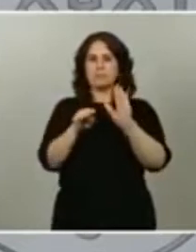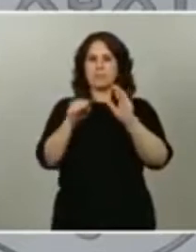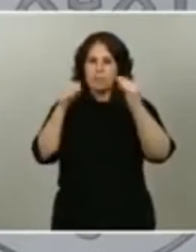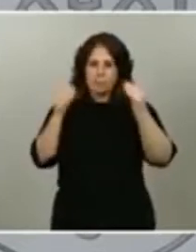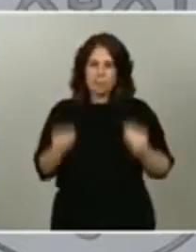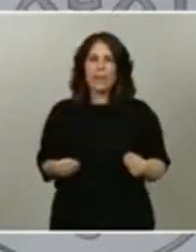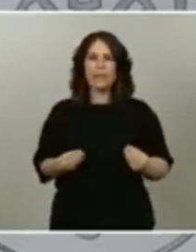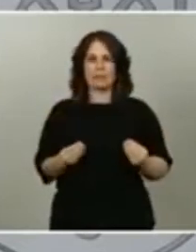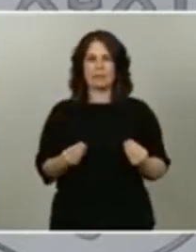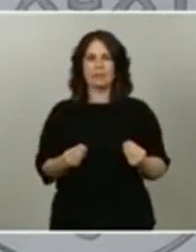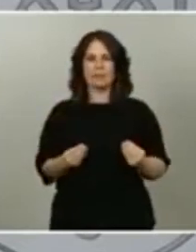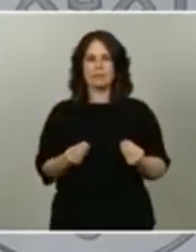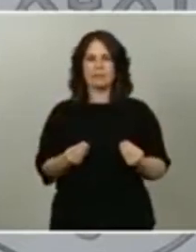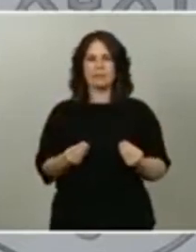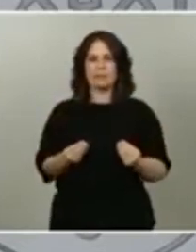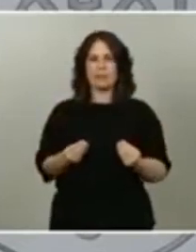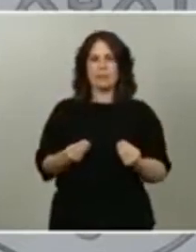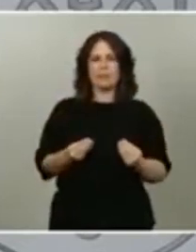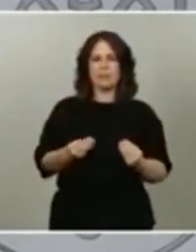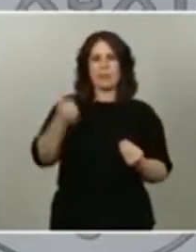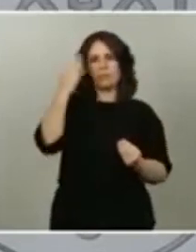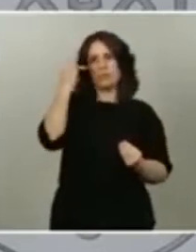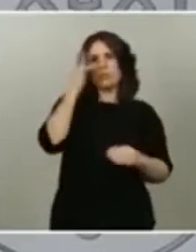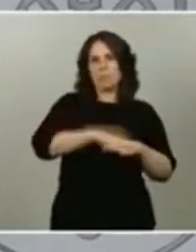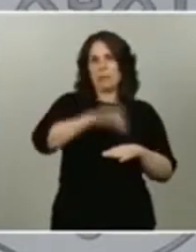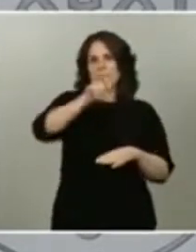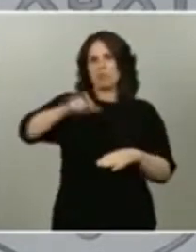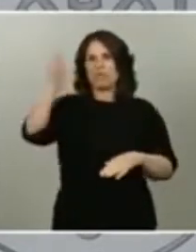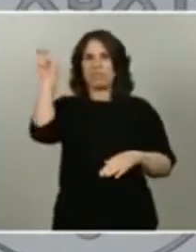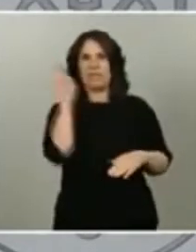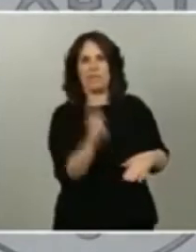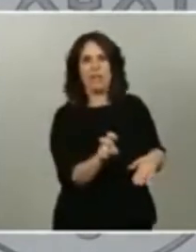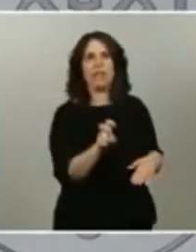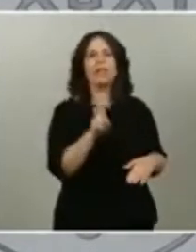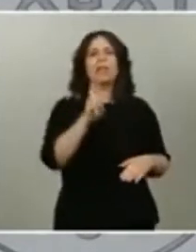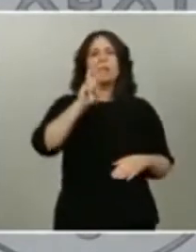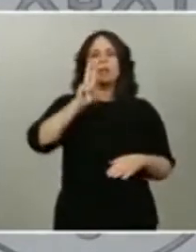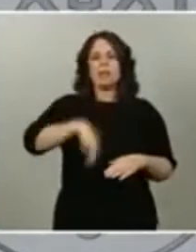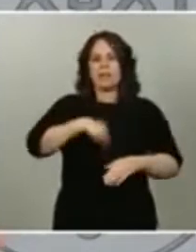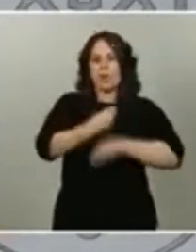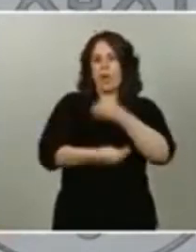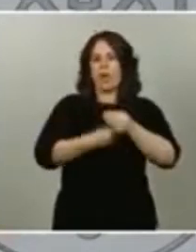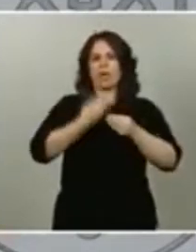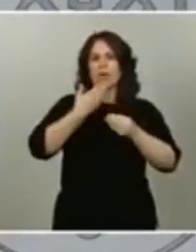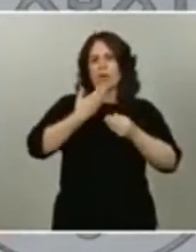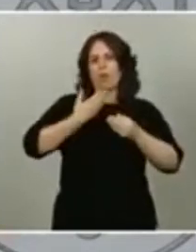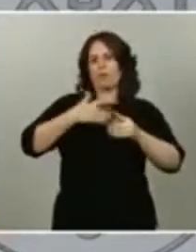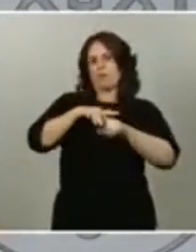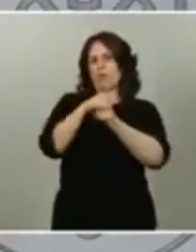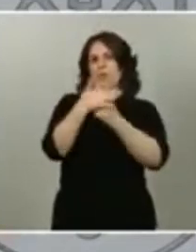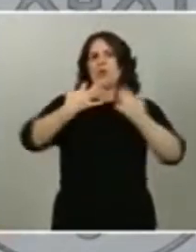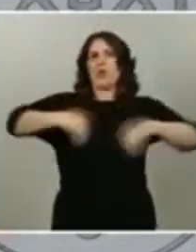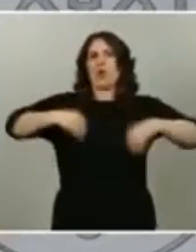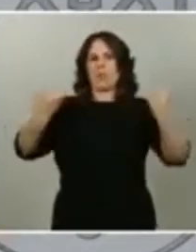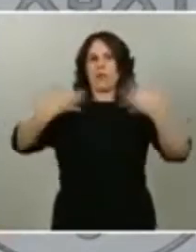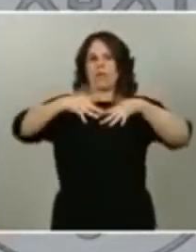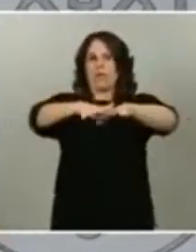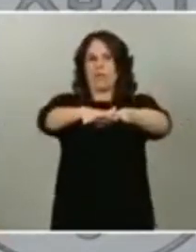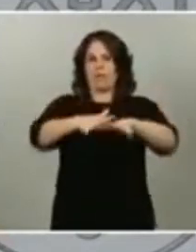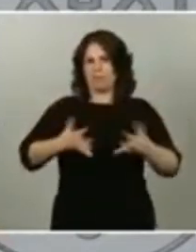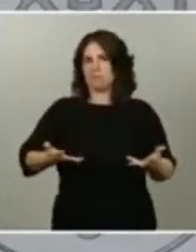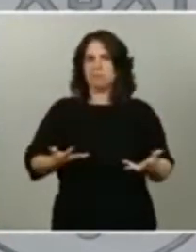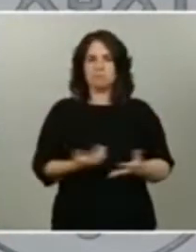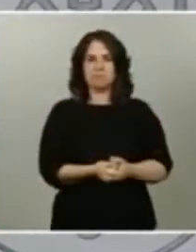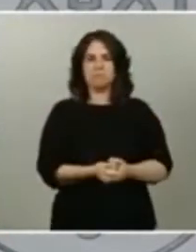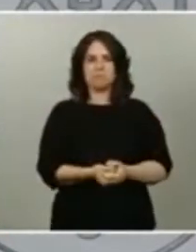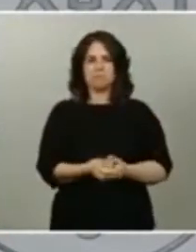para las personas que vienen y también para que se desarrollen en un marco de normalidad con el conjunto de las personas que están y en ese sentido no ha